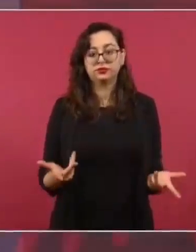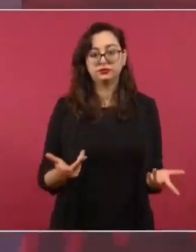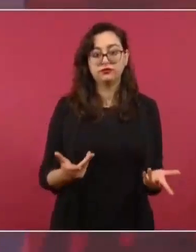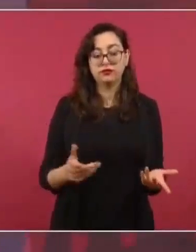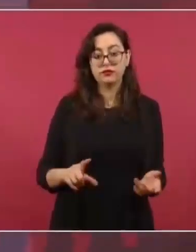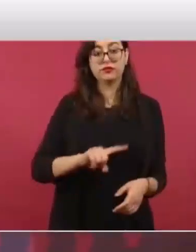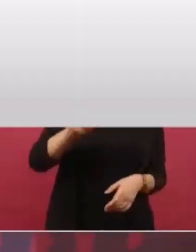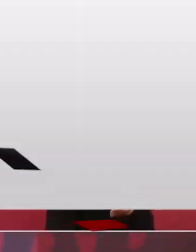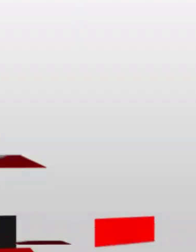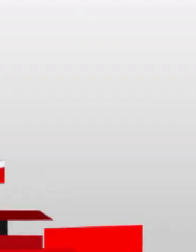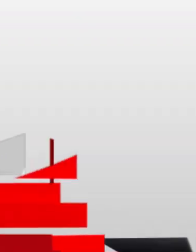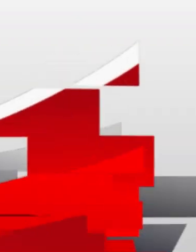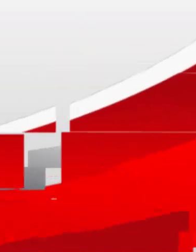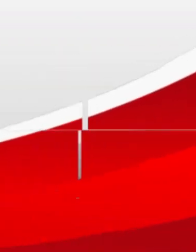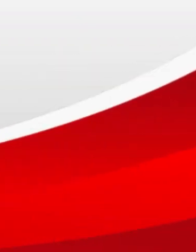derecho.